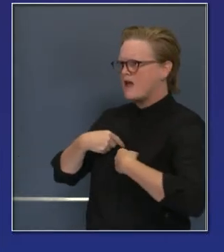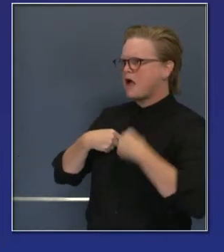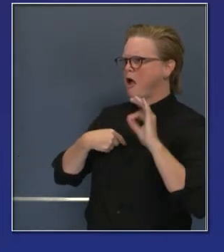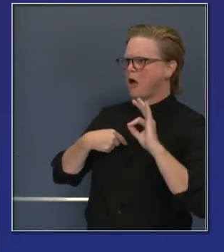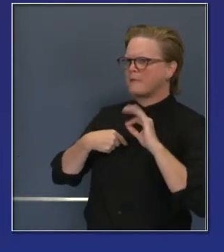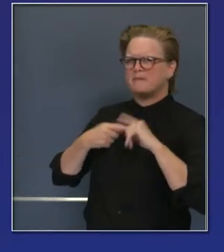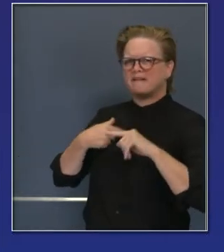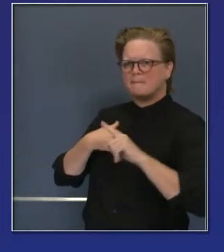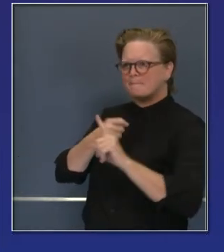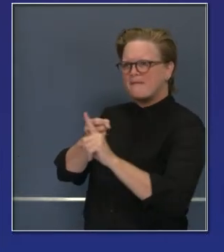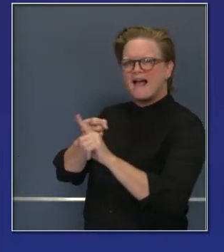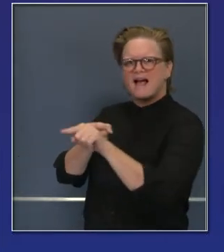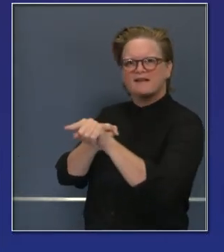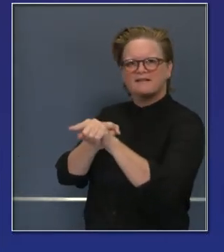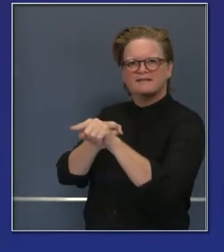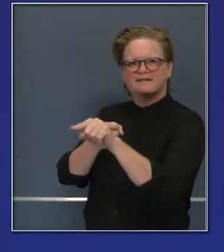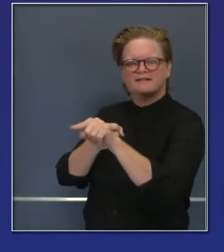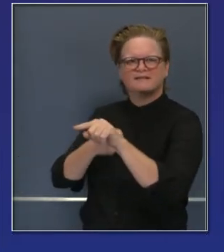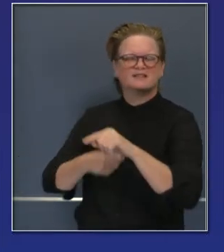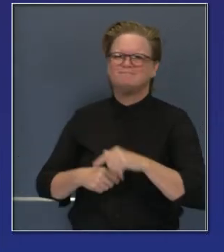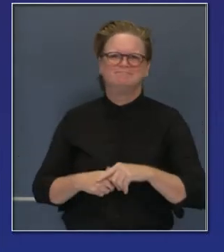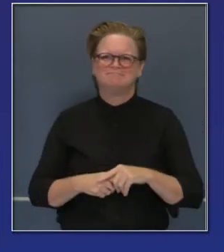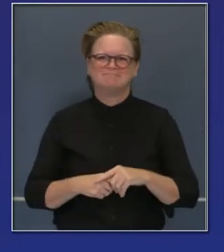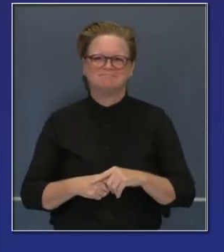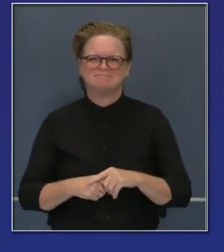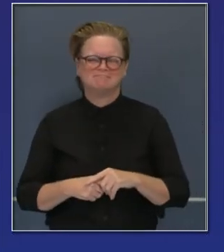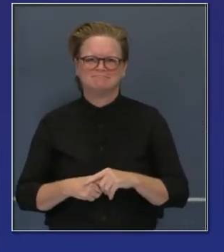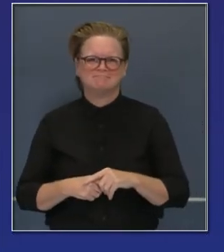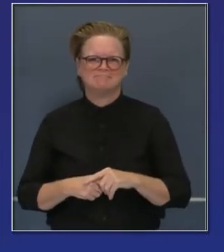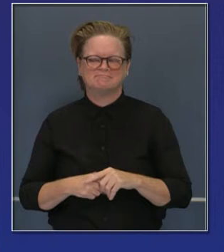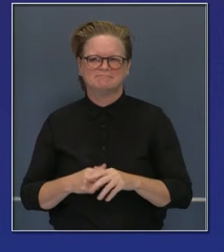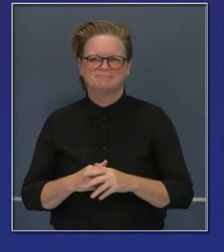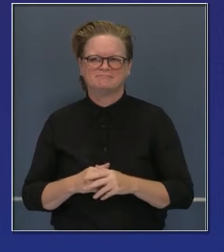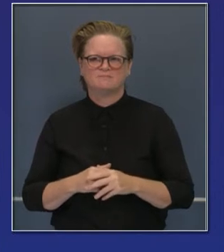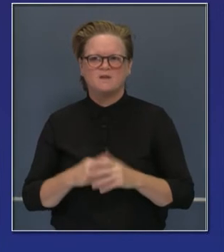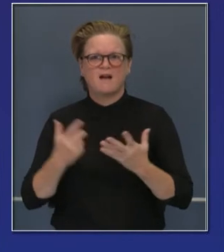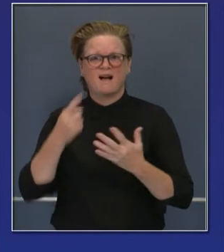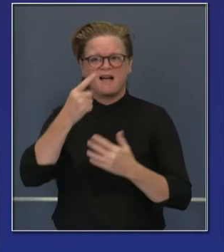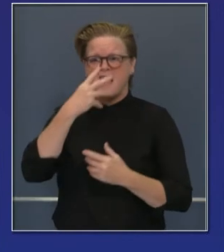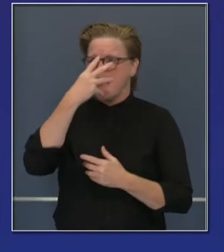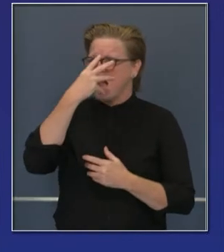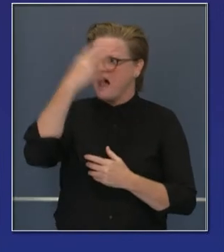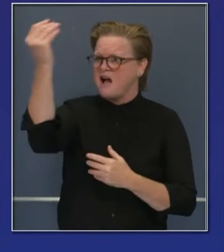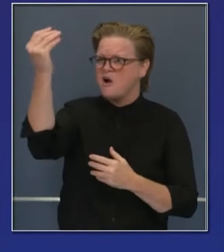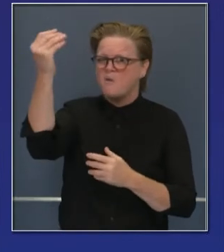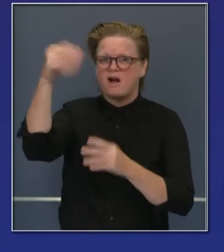hacerle hoping ponemos en respuesta. ponemos en la respuesta. Pero la respuesta es un problema que es una